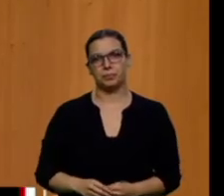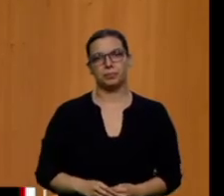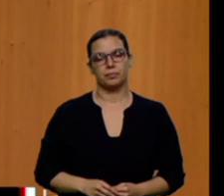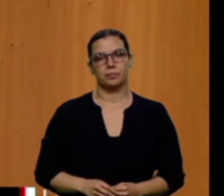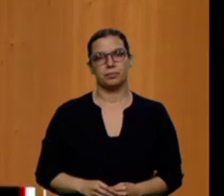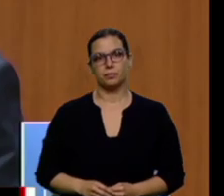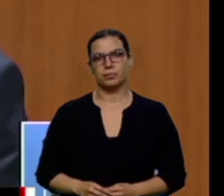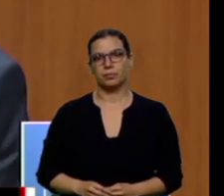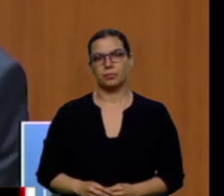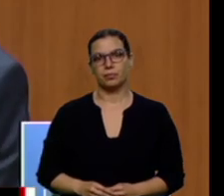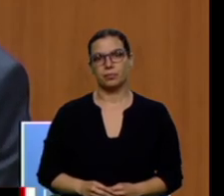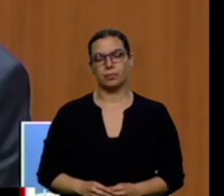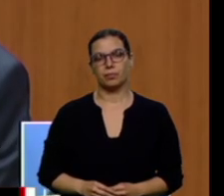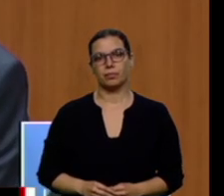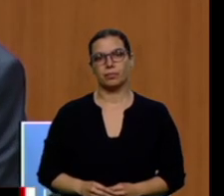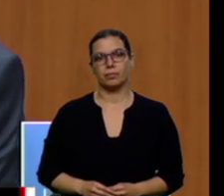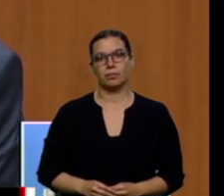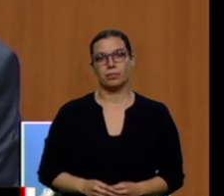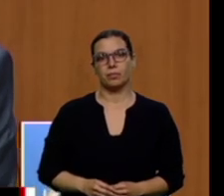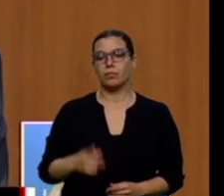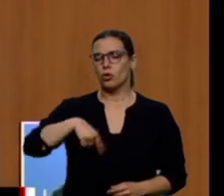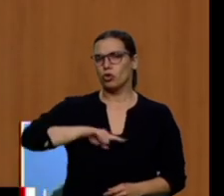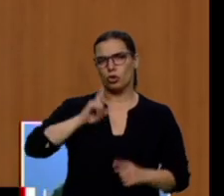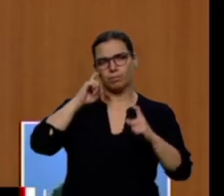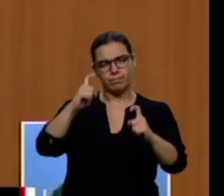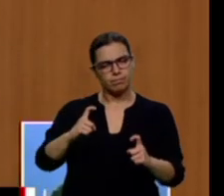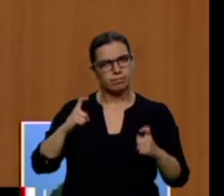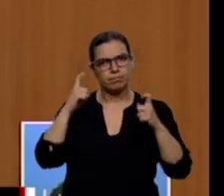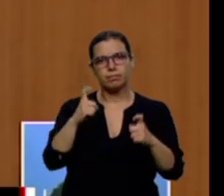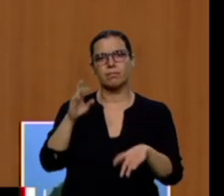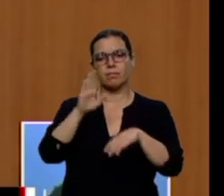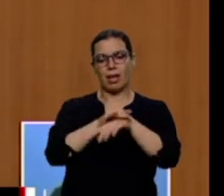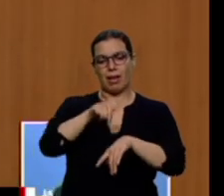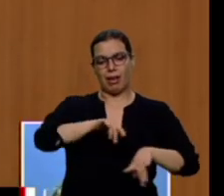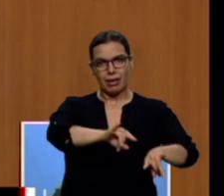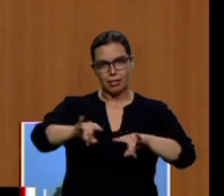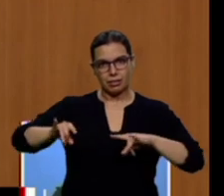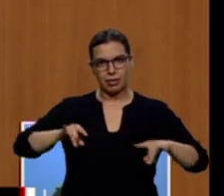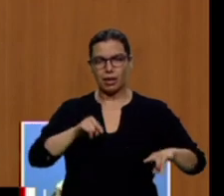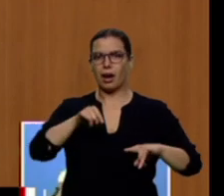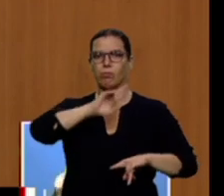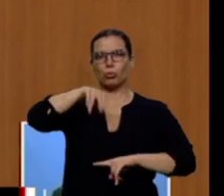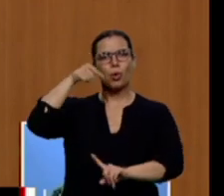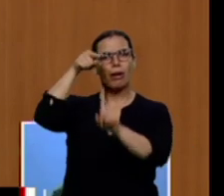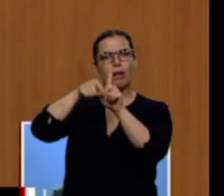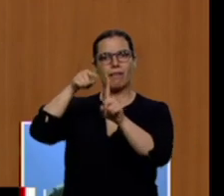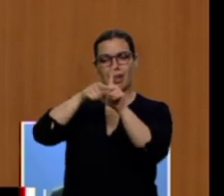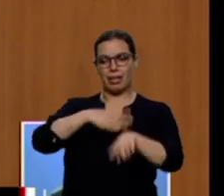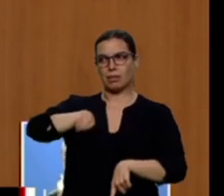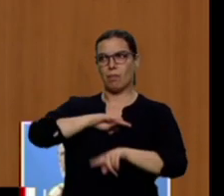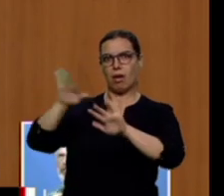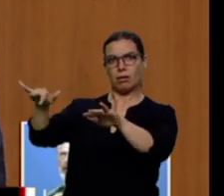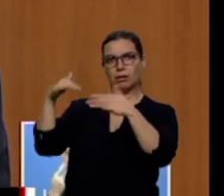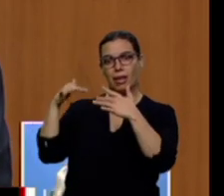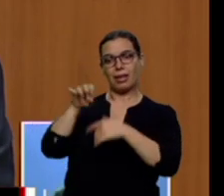Vamos a poner todo nuestro empeño para que esta tierra sea referente en España y que los resultados de